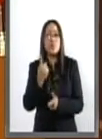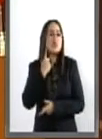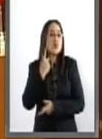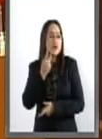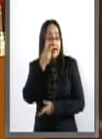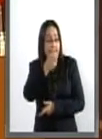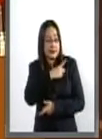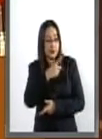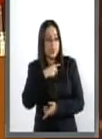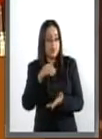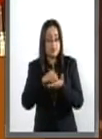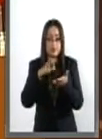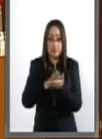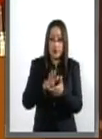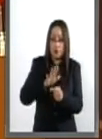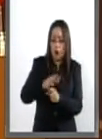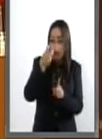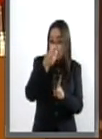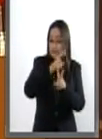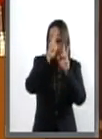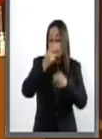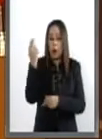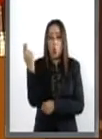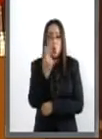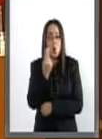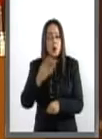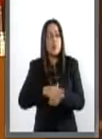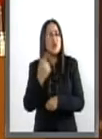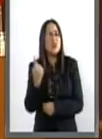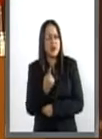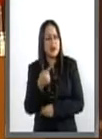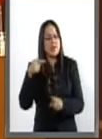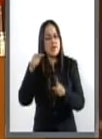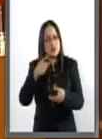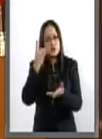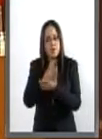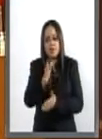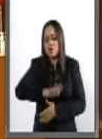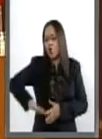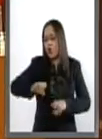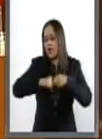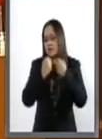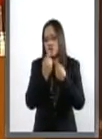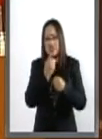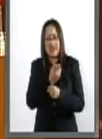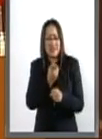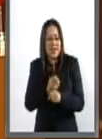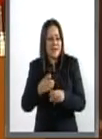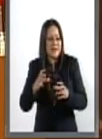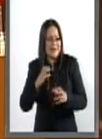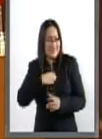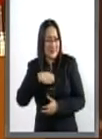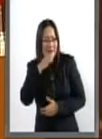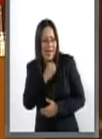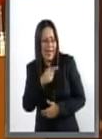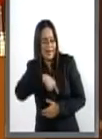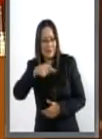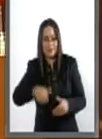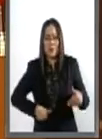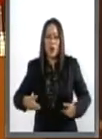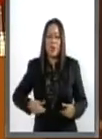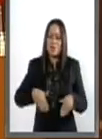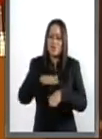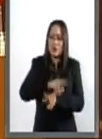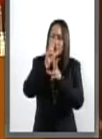debe verse como un tema de urgencia, debido no sólo al desencanto de la sociedad en los asuntos públicos, sino también como